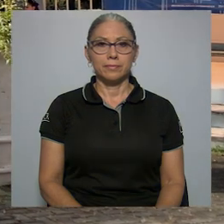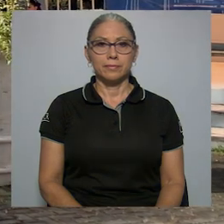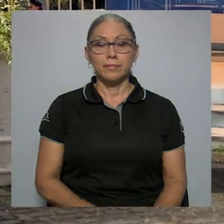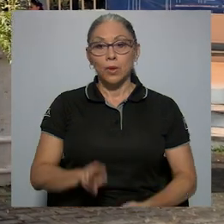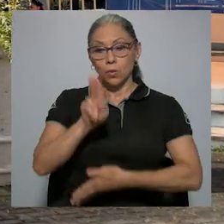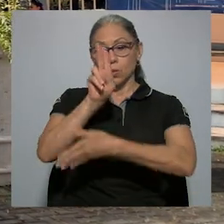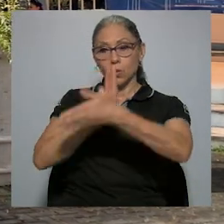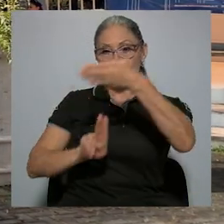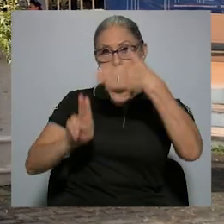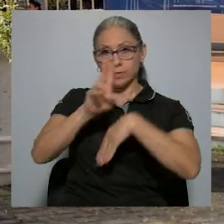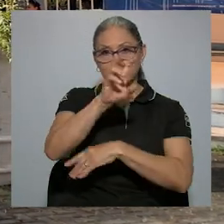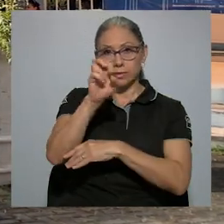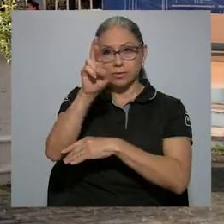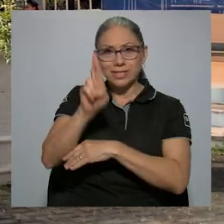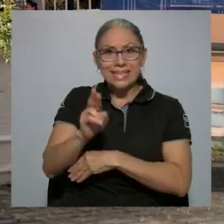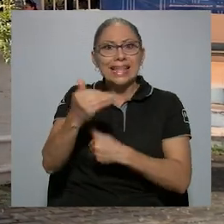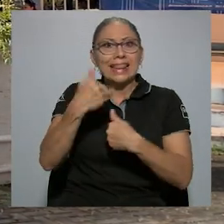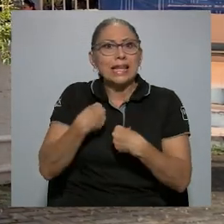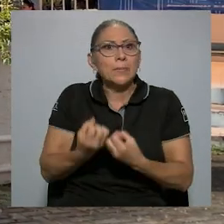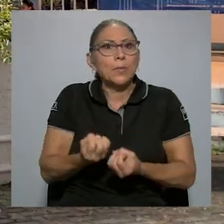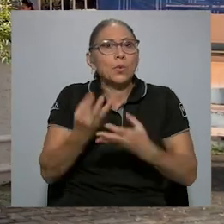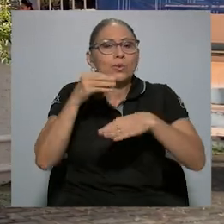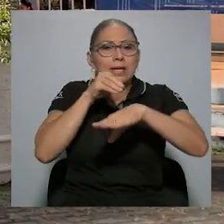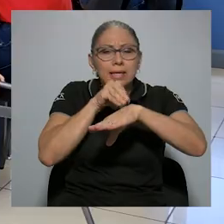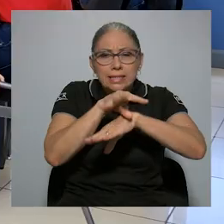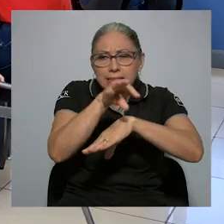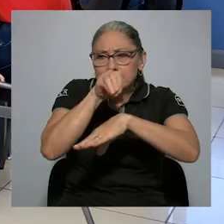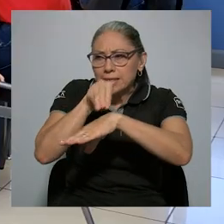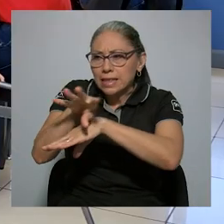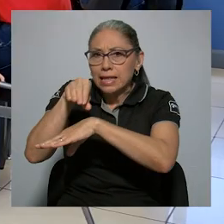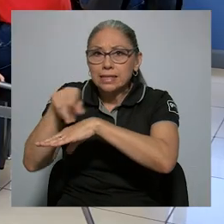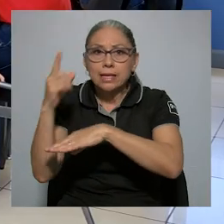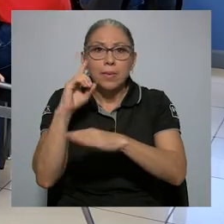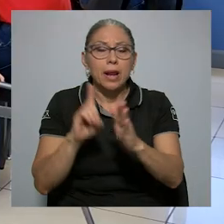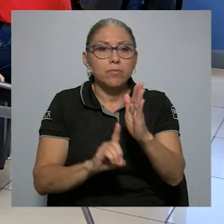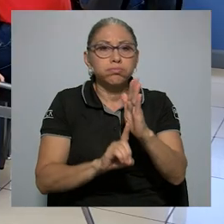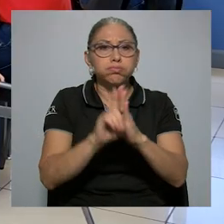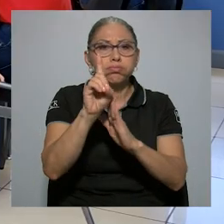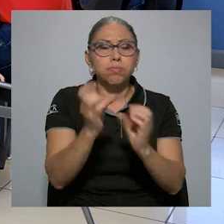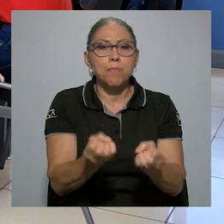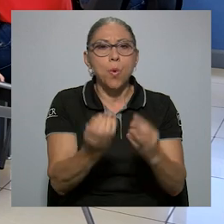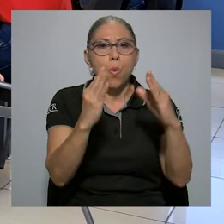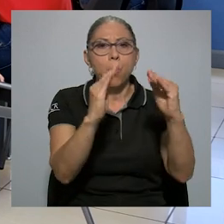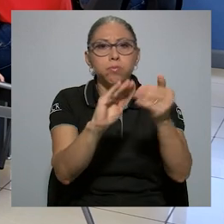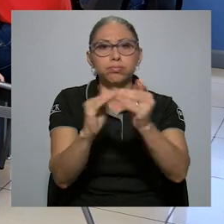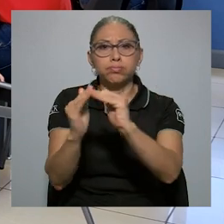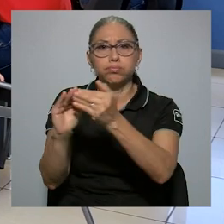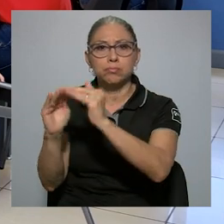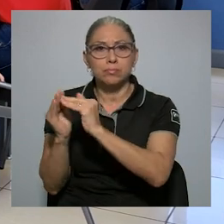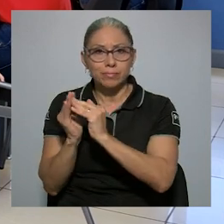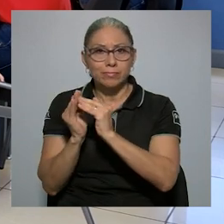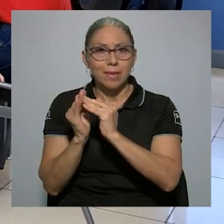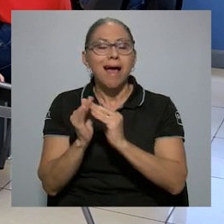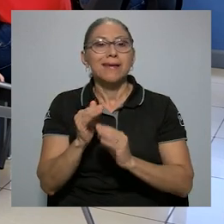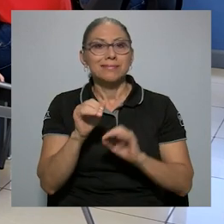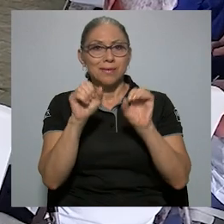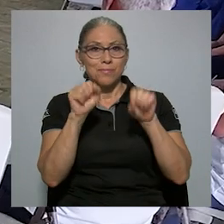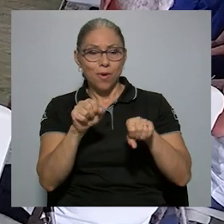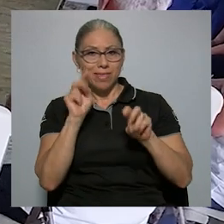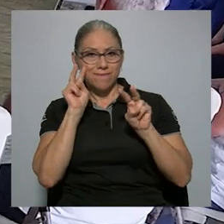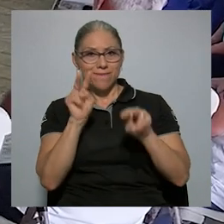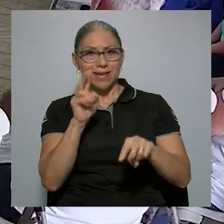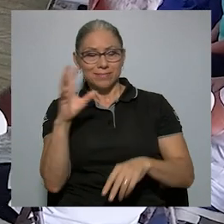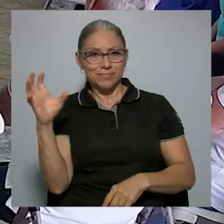La incidencia que tiene la Universidad de Costa Rica en el desarrollo de muchas comunidades es palpable.